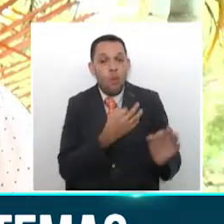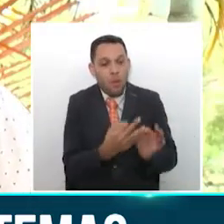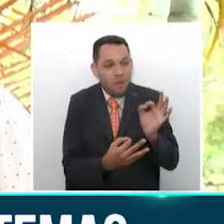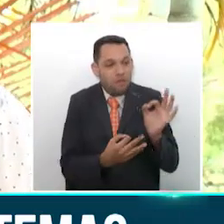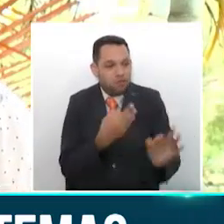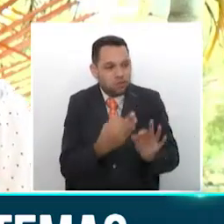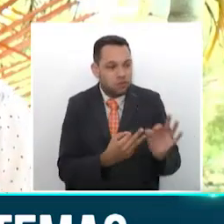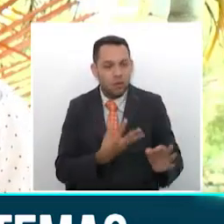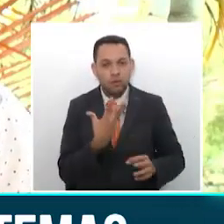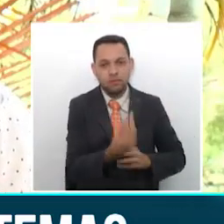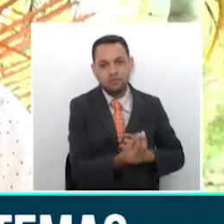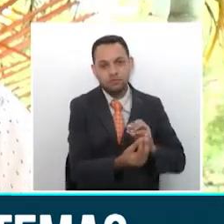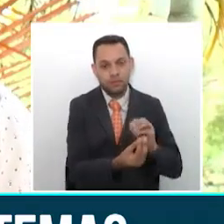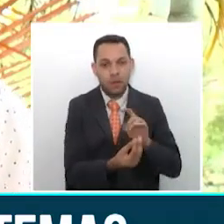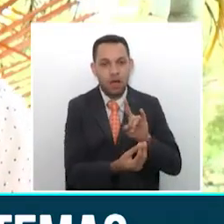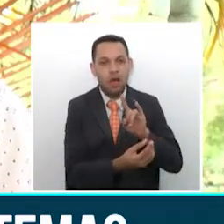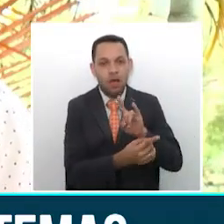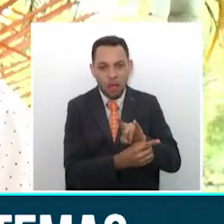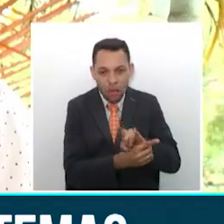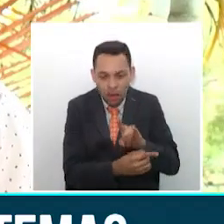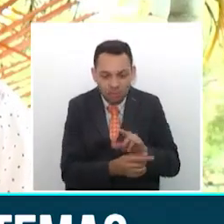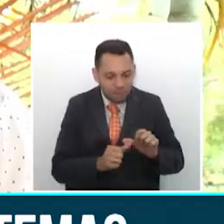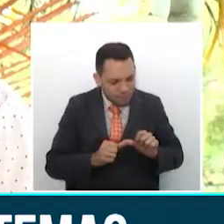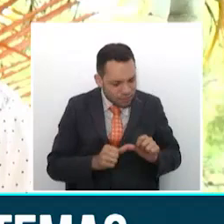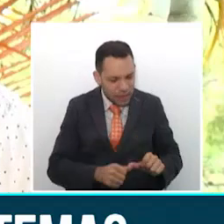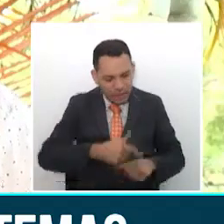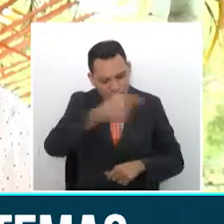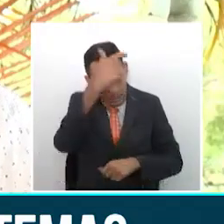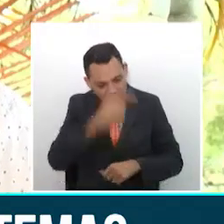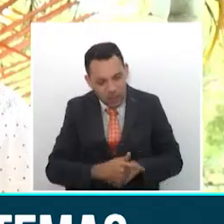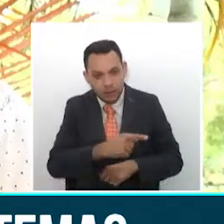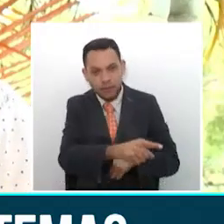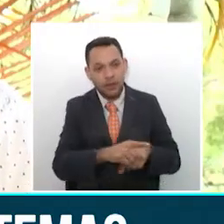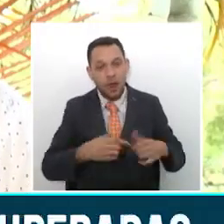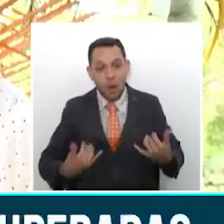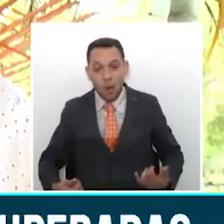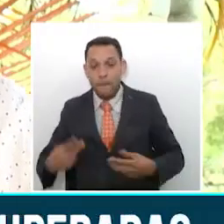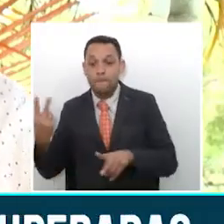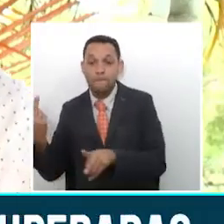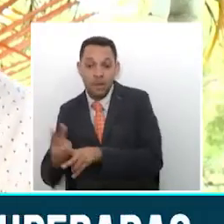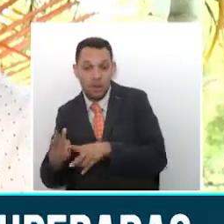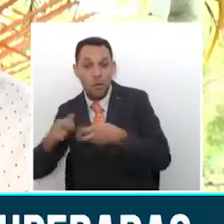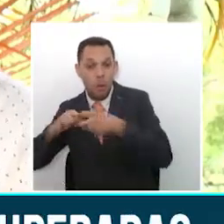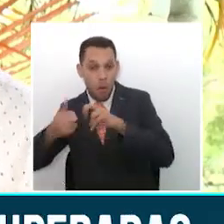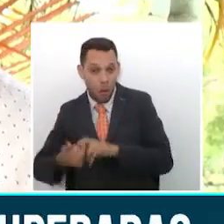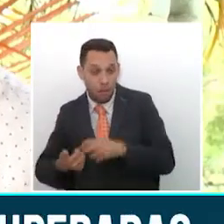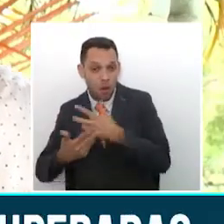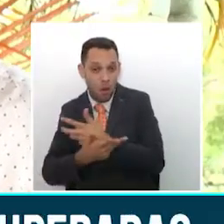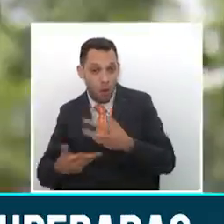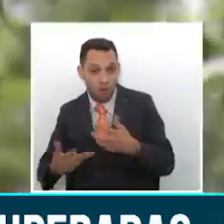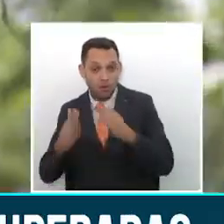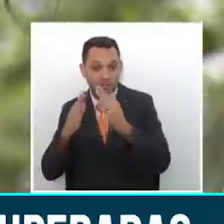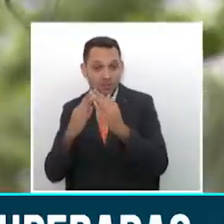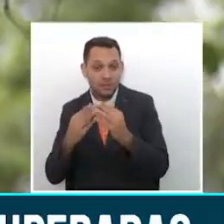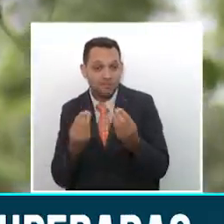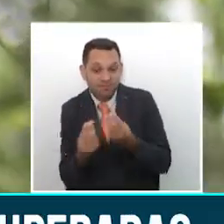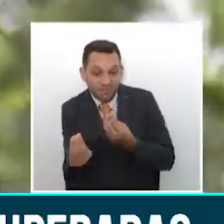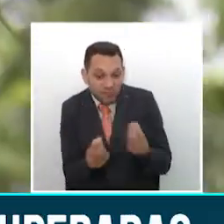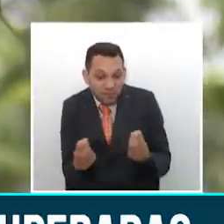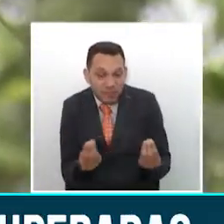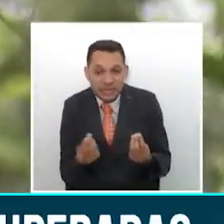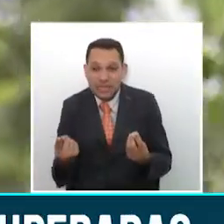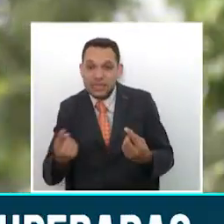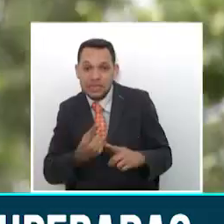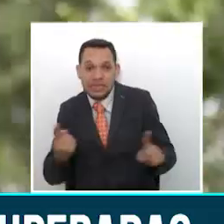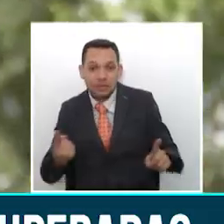poblaciones de animales y de fauna que definitivamente se están viendo en riesgo por el aislamiento que están teniendo. 106